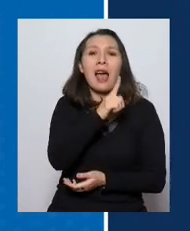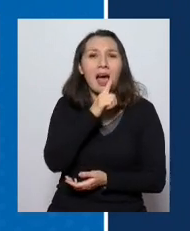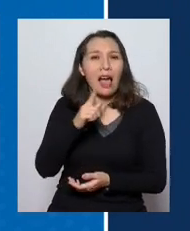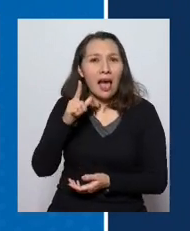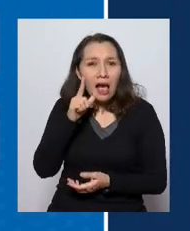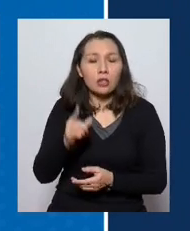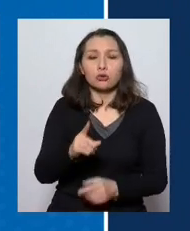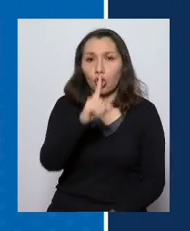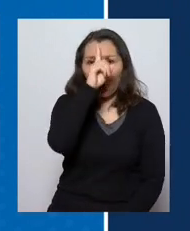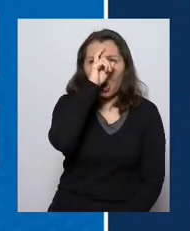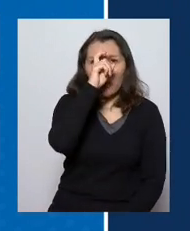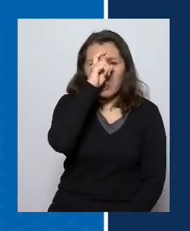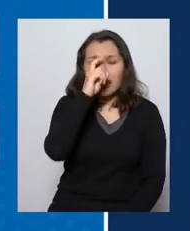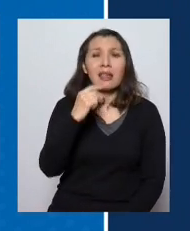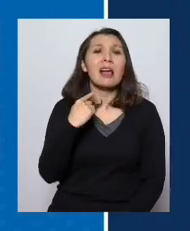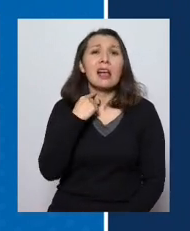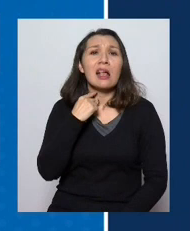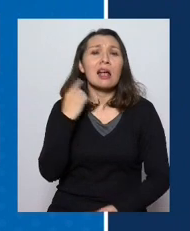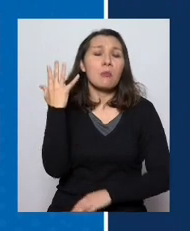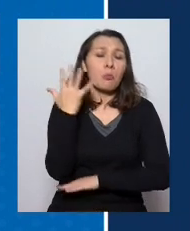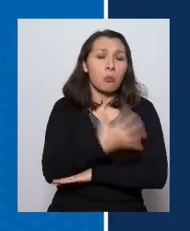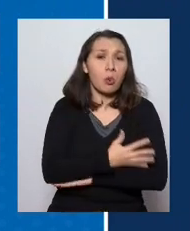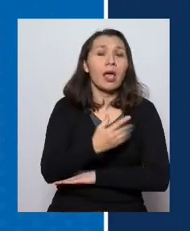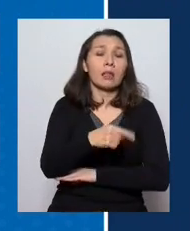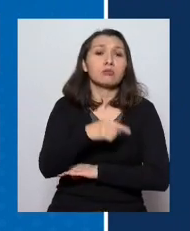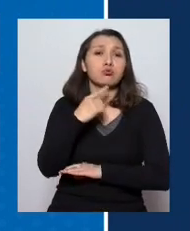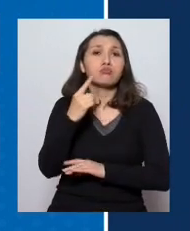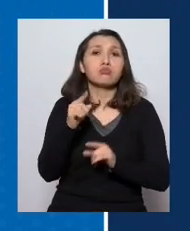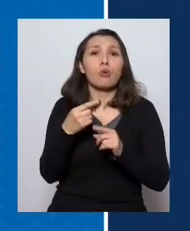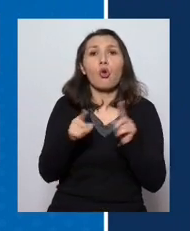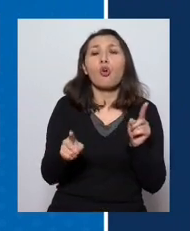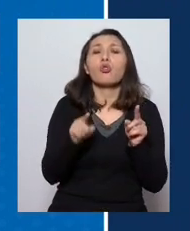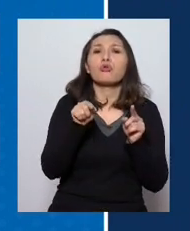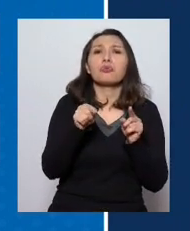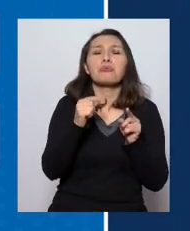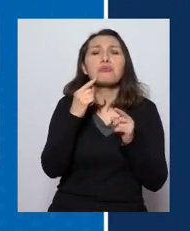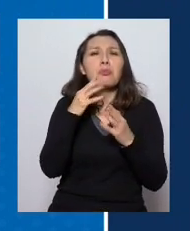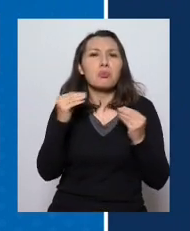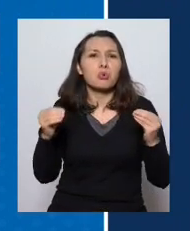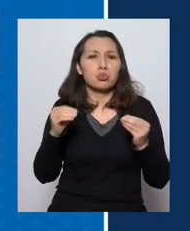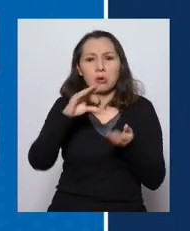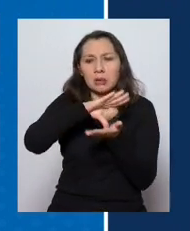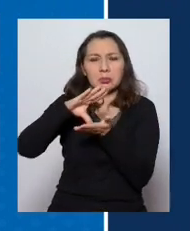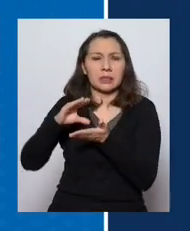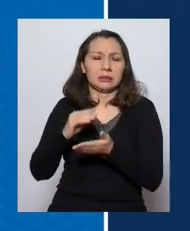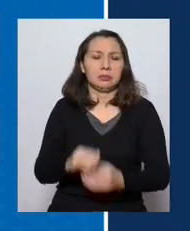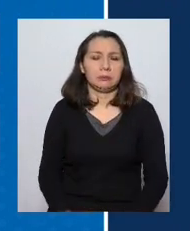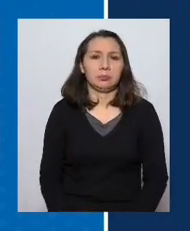como el hospital de Quipue y otros laboratorios universitarios a través del país.